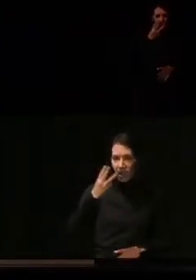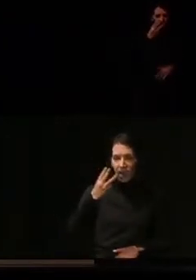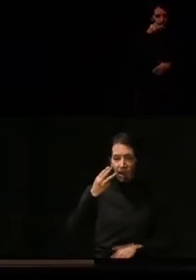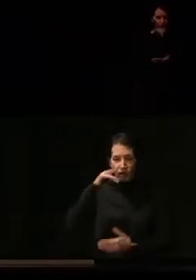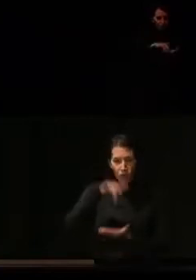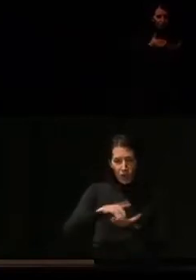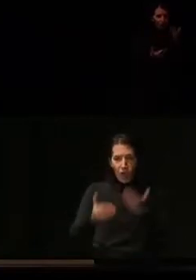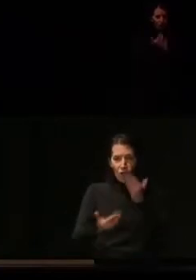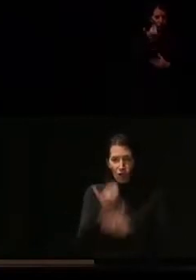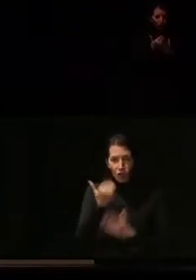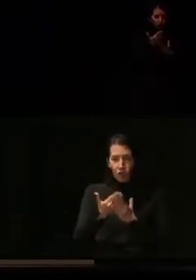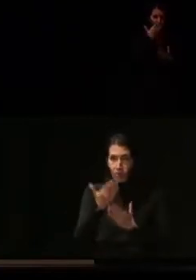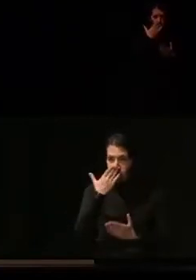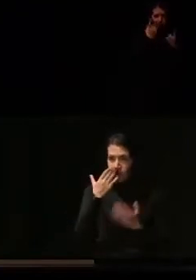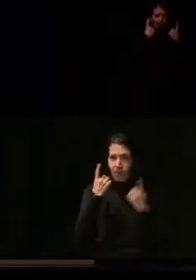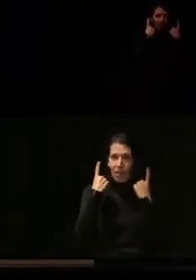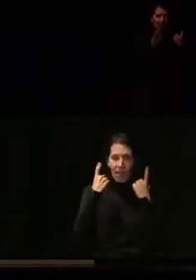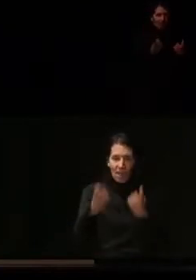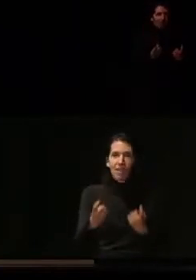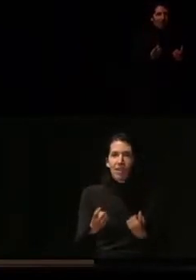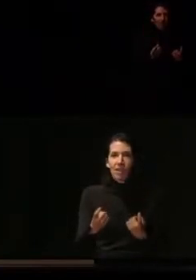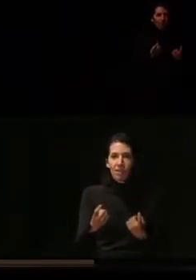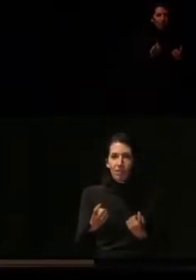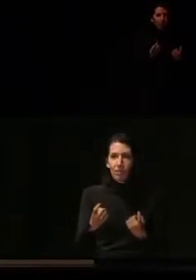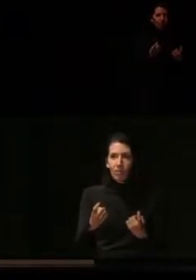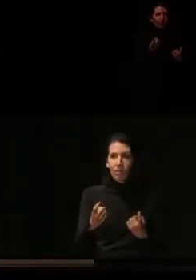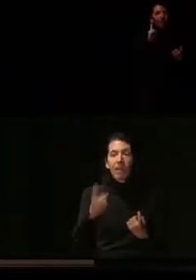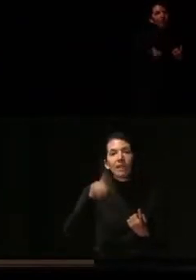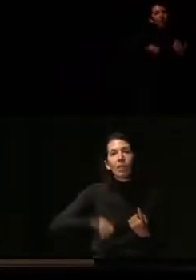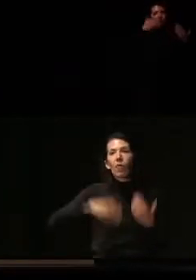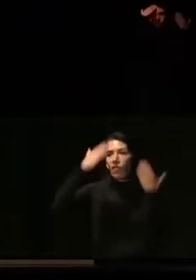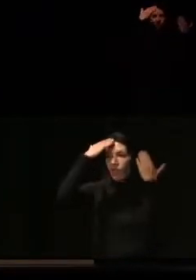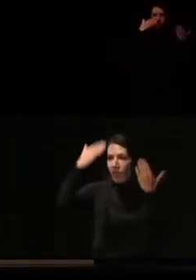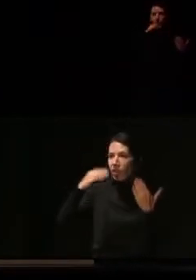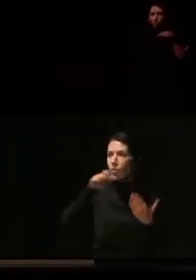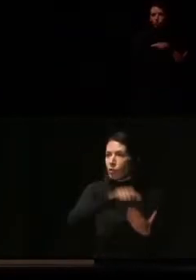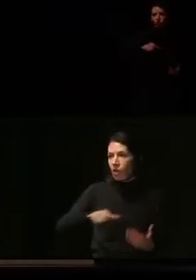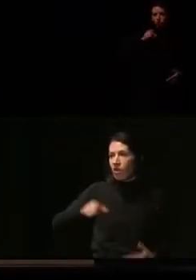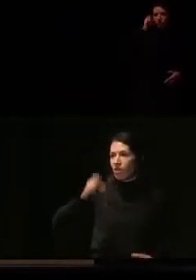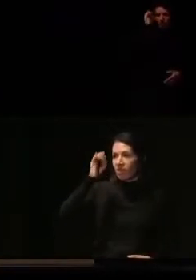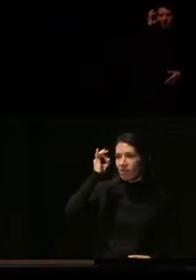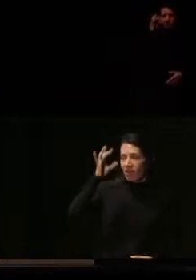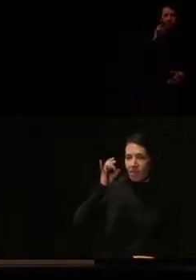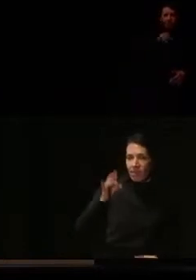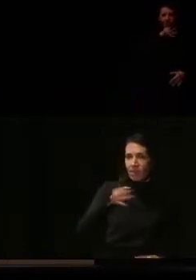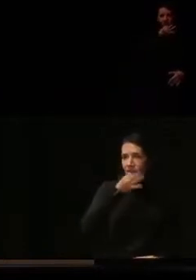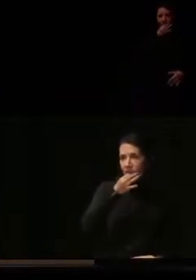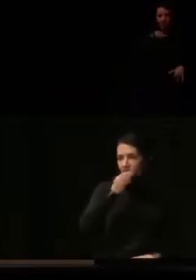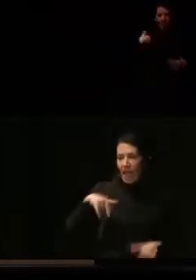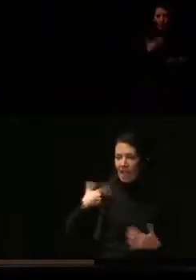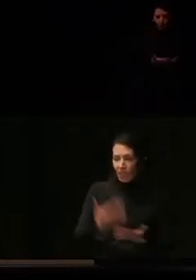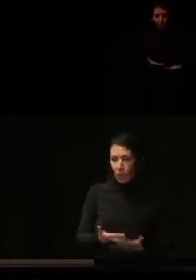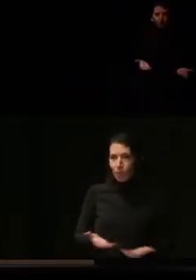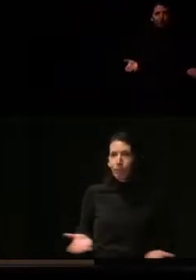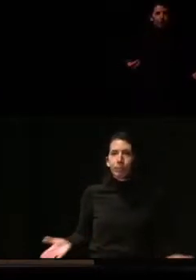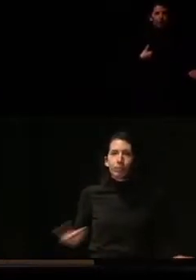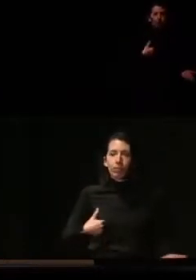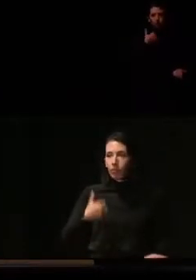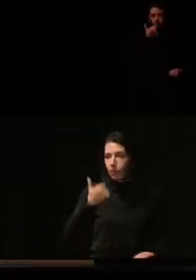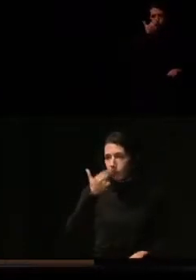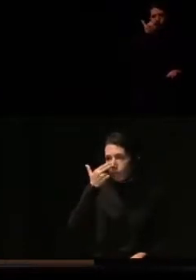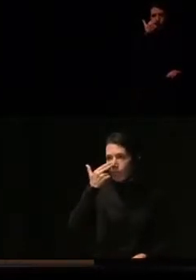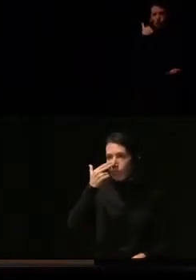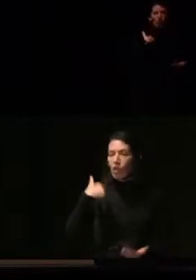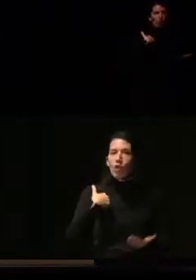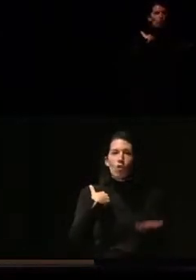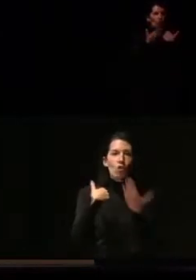estas jornadas tan necesarias. Y, bueno, felicitaciones también a todos los intervinientes. Es muy interesante el coloquio que